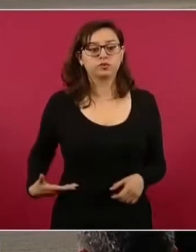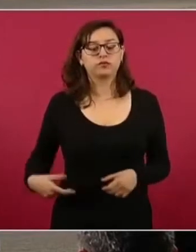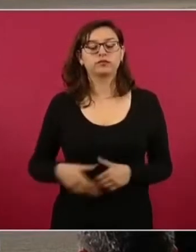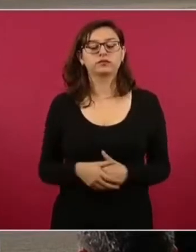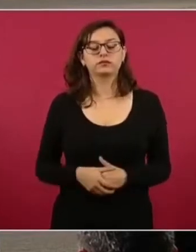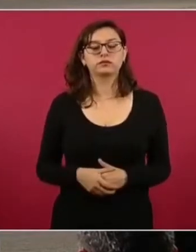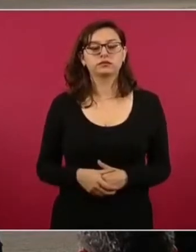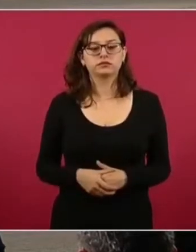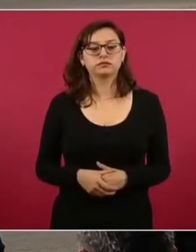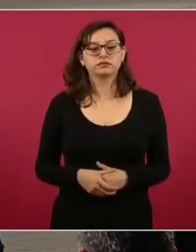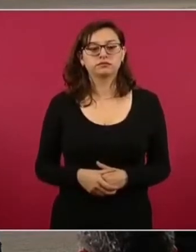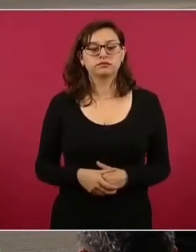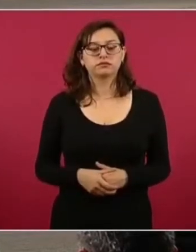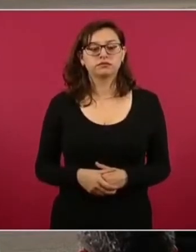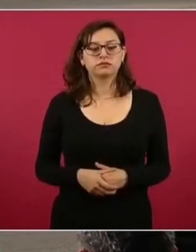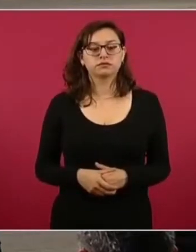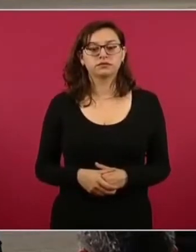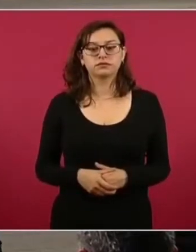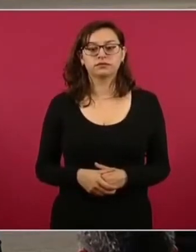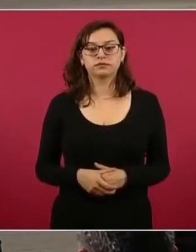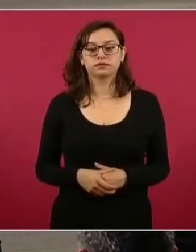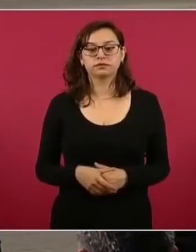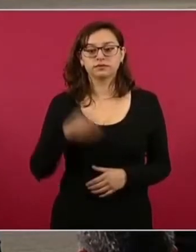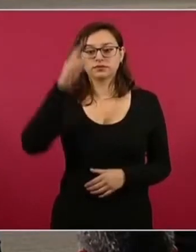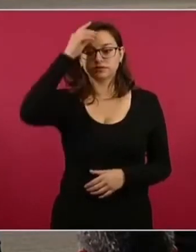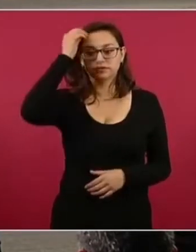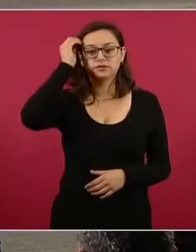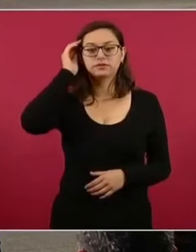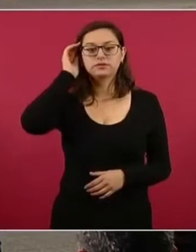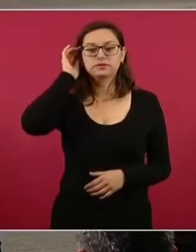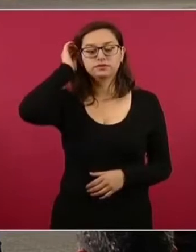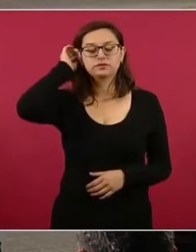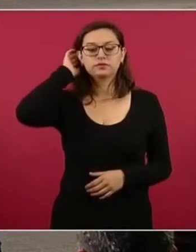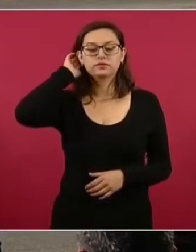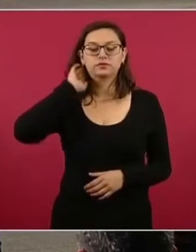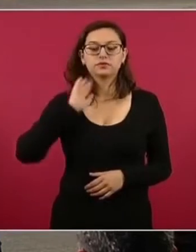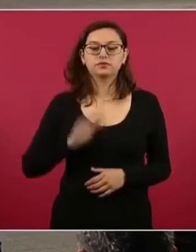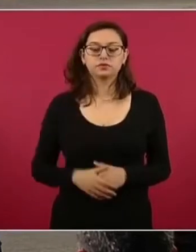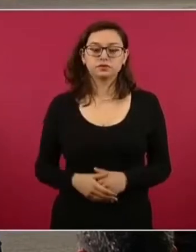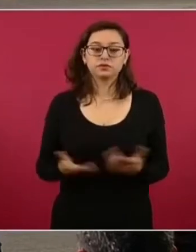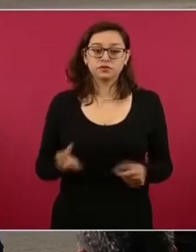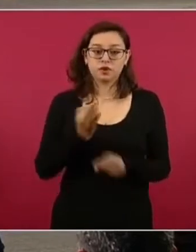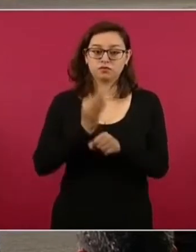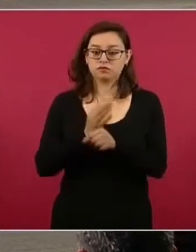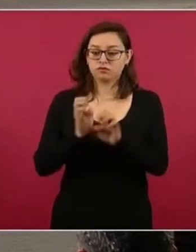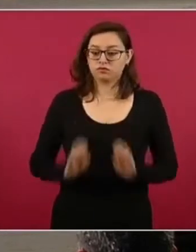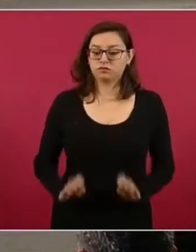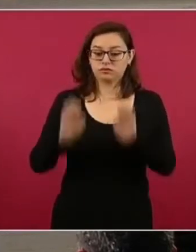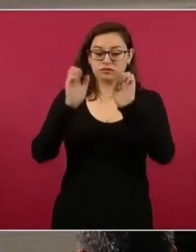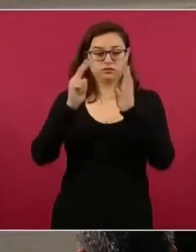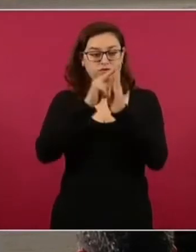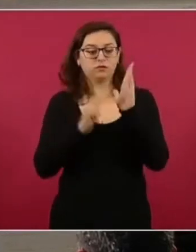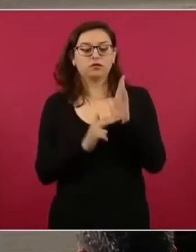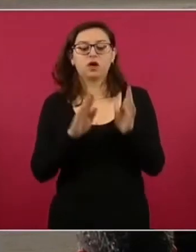Para informarle, aquí nos encontramos reunidos en las instalaciones del 98 Batallón de Infantería en Huatulco.